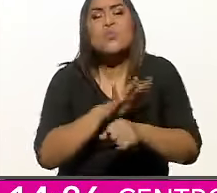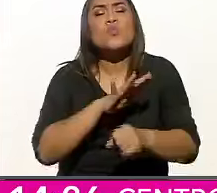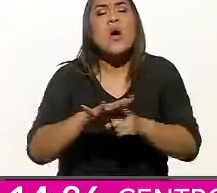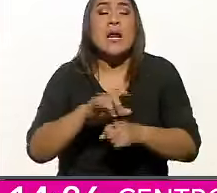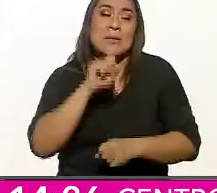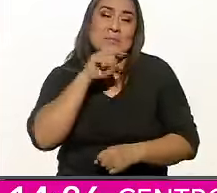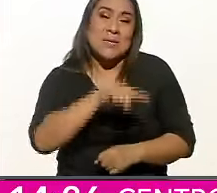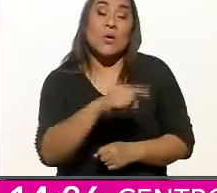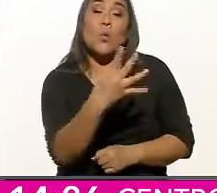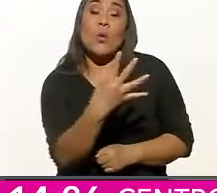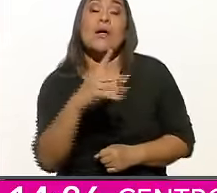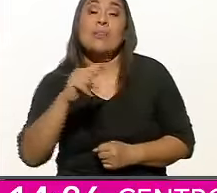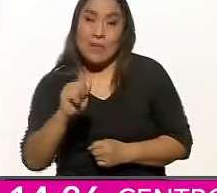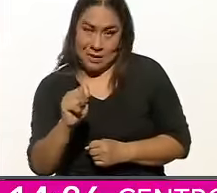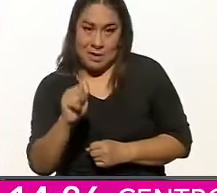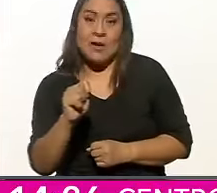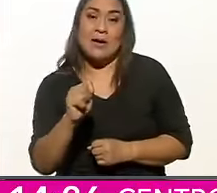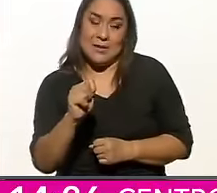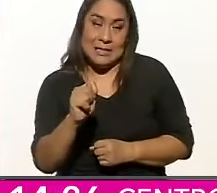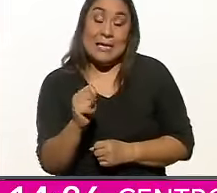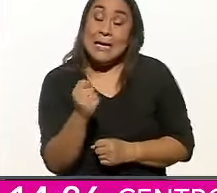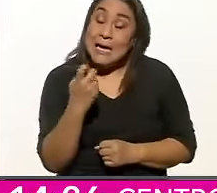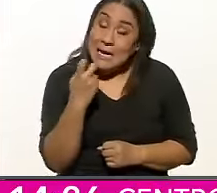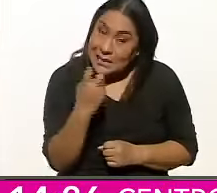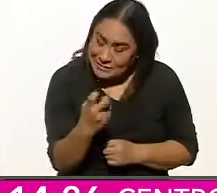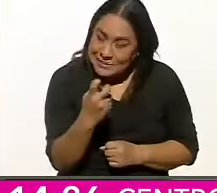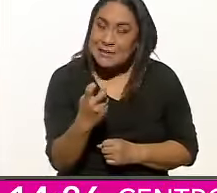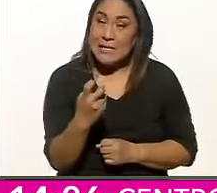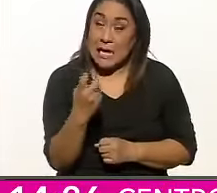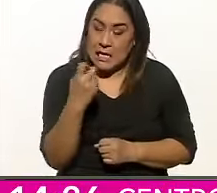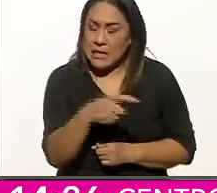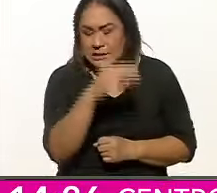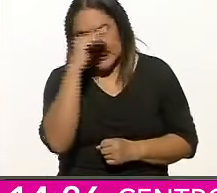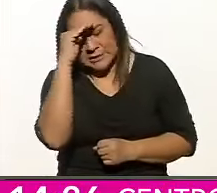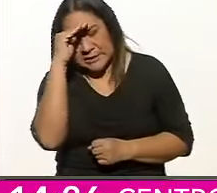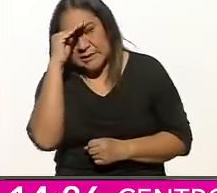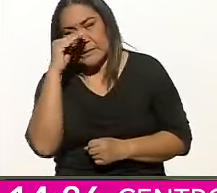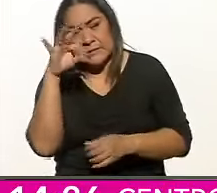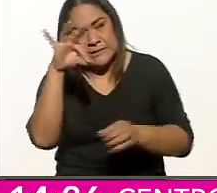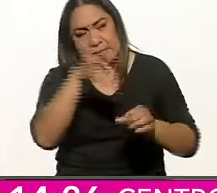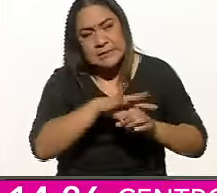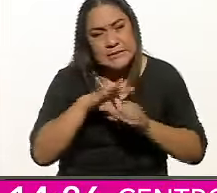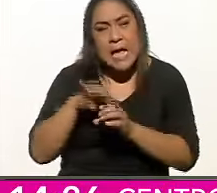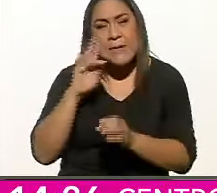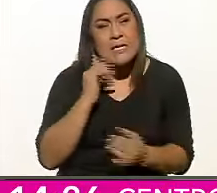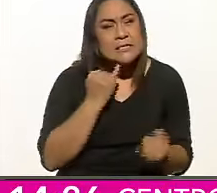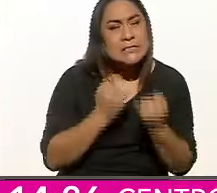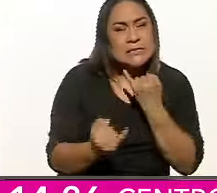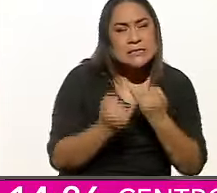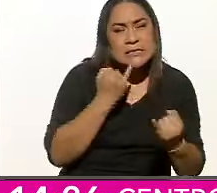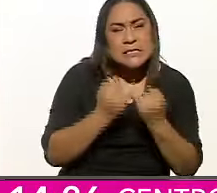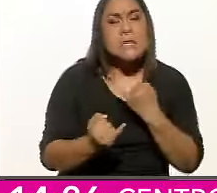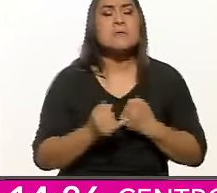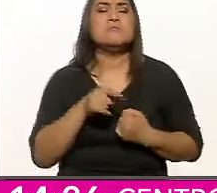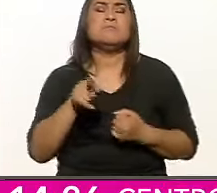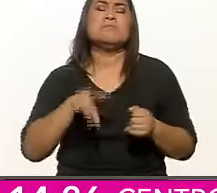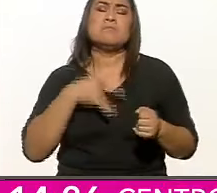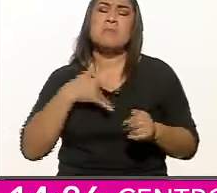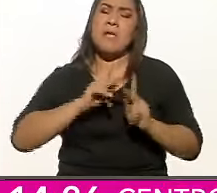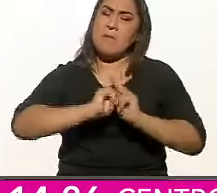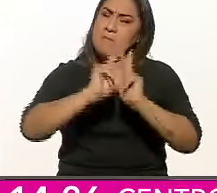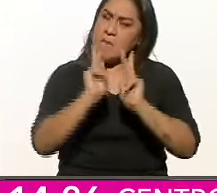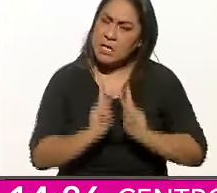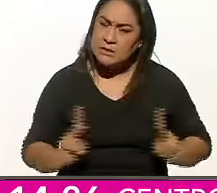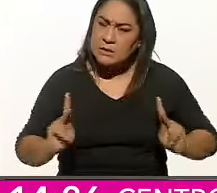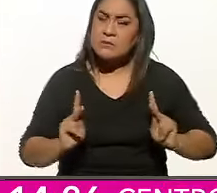Transformación, que precisamente por jugarse la vida en las urnas, por ser pacífico y